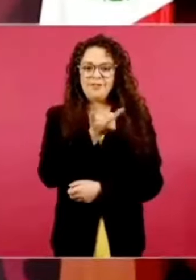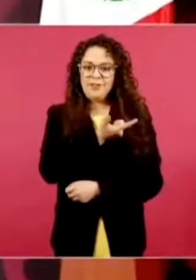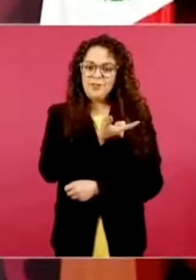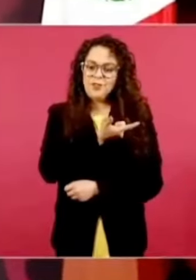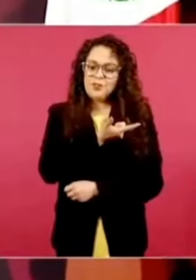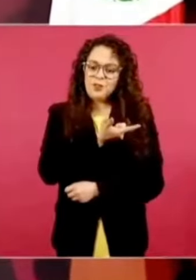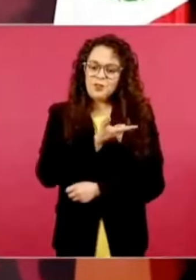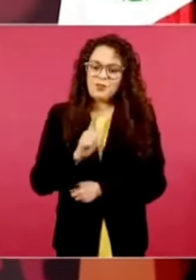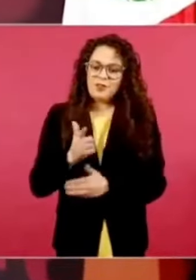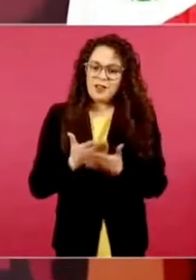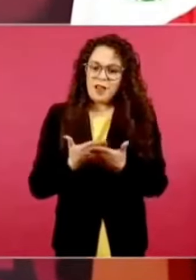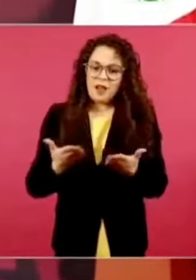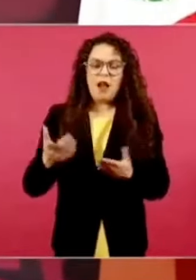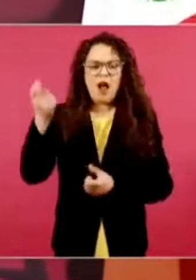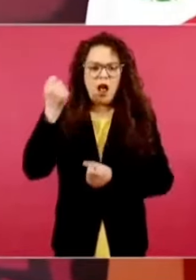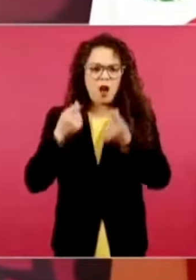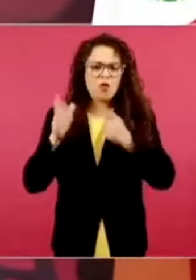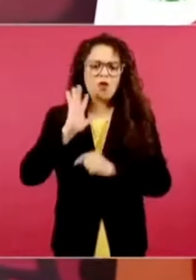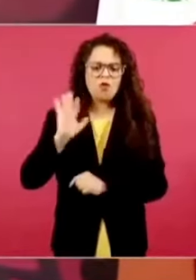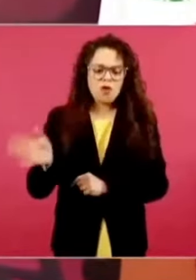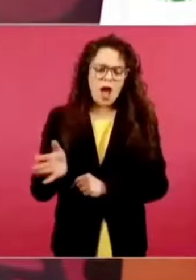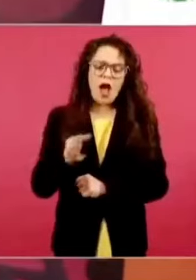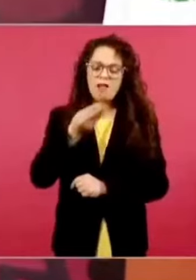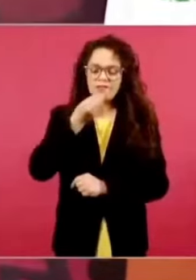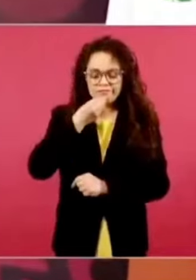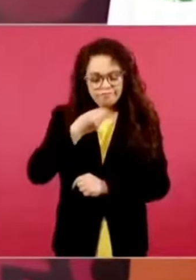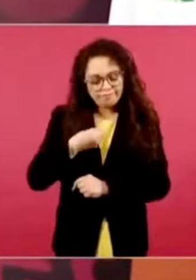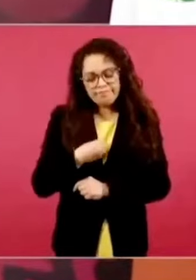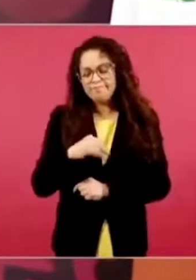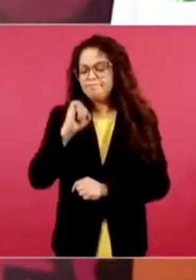aceptaron, incluso de los que mencioné,